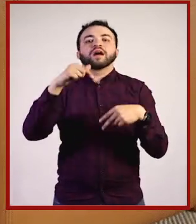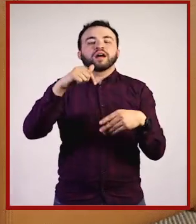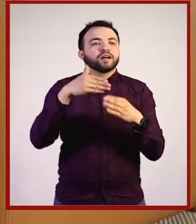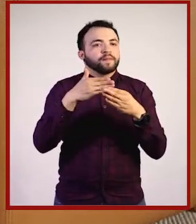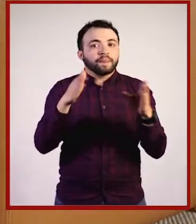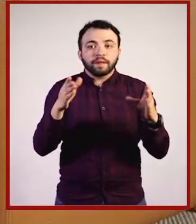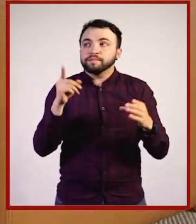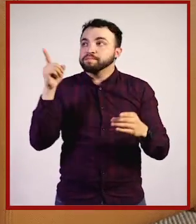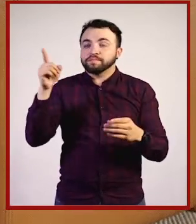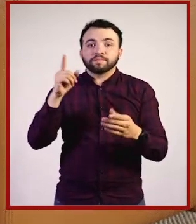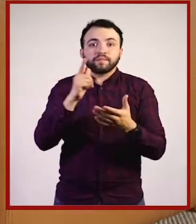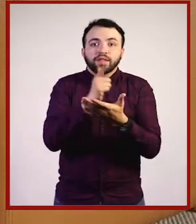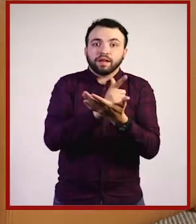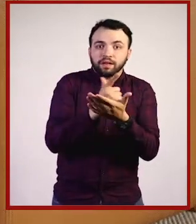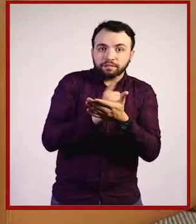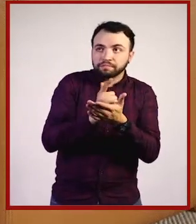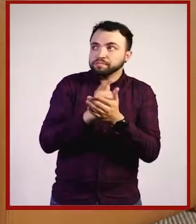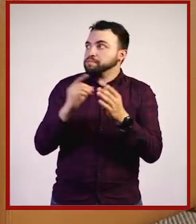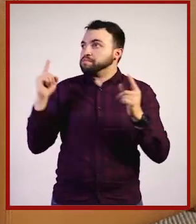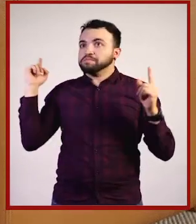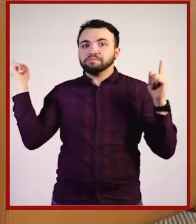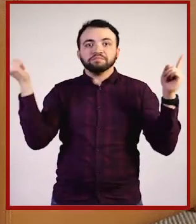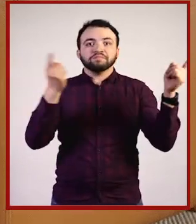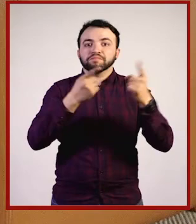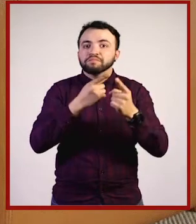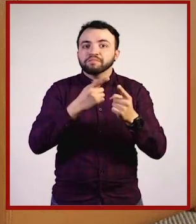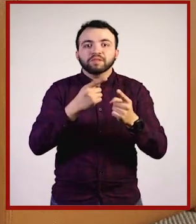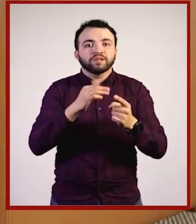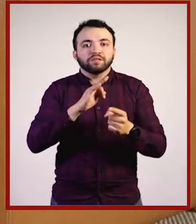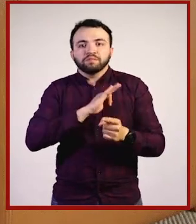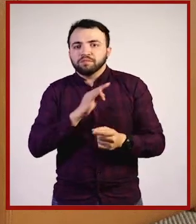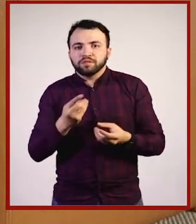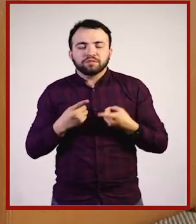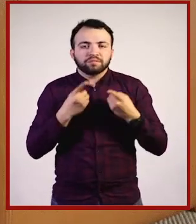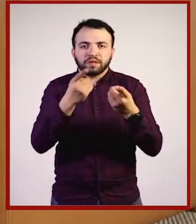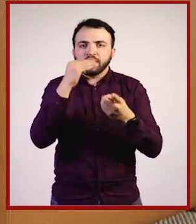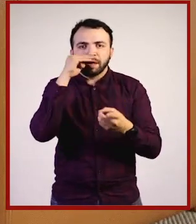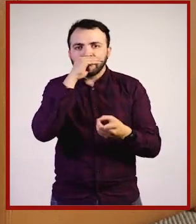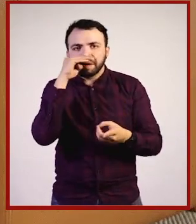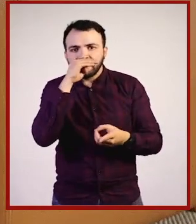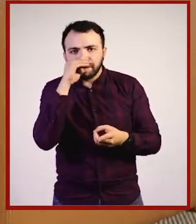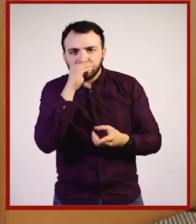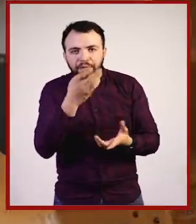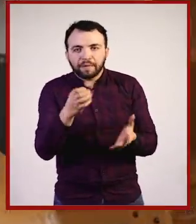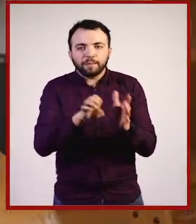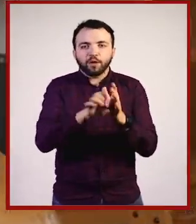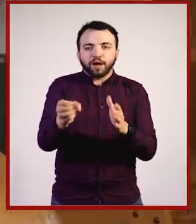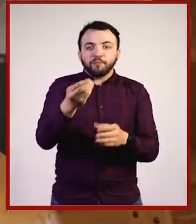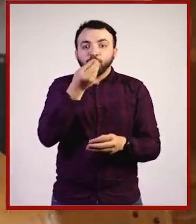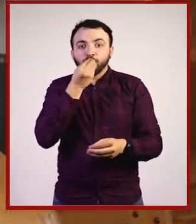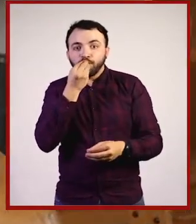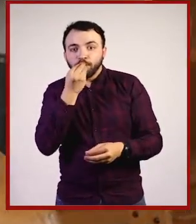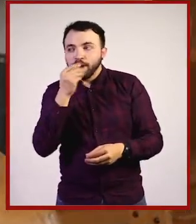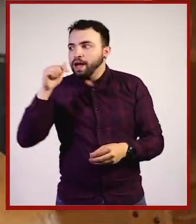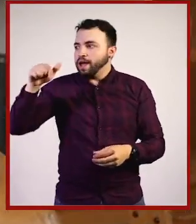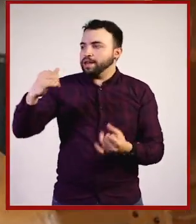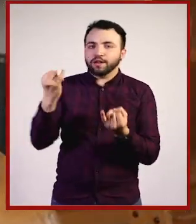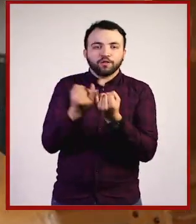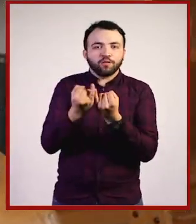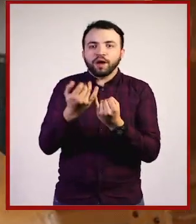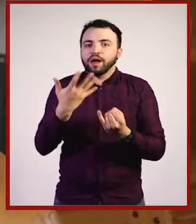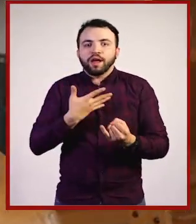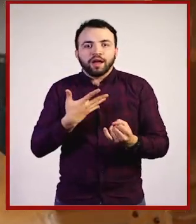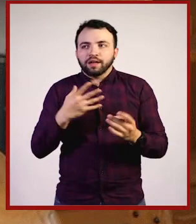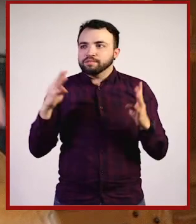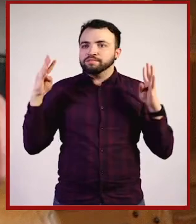biblioteca se puede consultar gratis. Tenemos libros baratísimos, libros de canasta, así como hay tacos de canasta, aquí hay libros de canasta, circulan en una